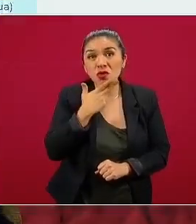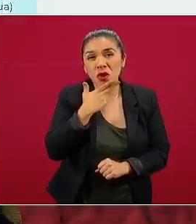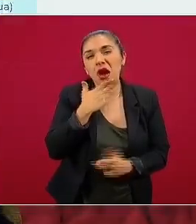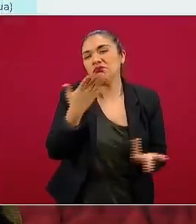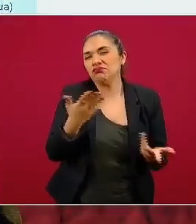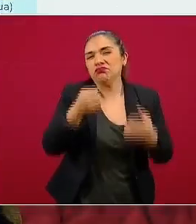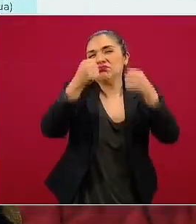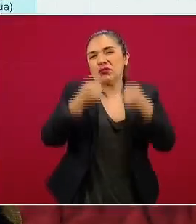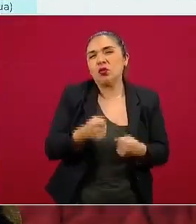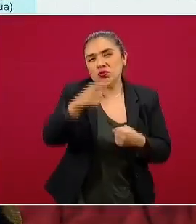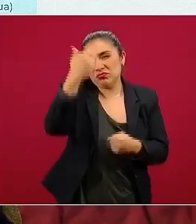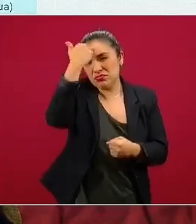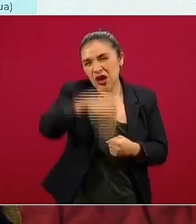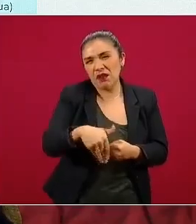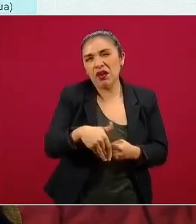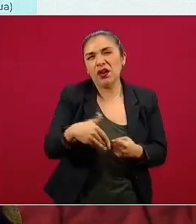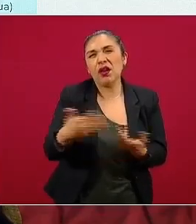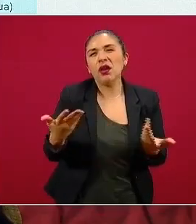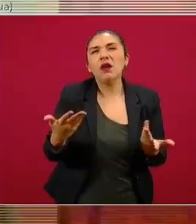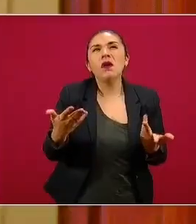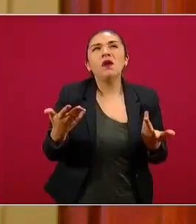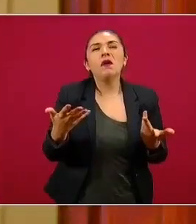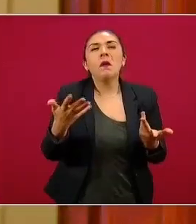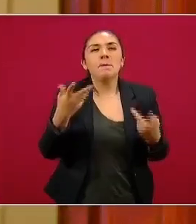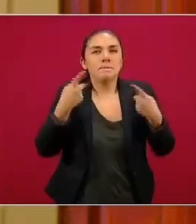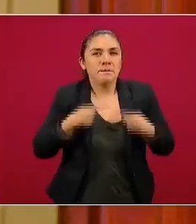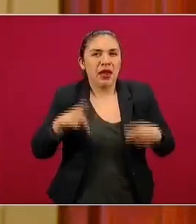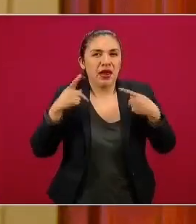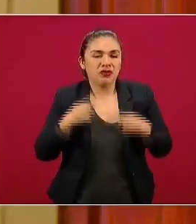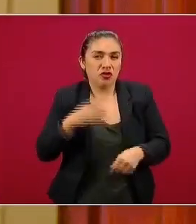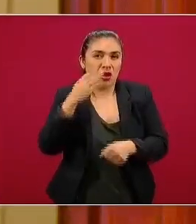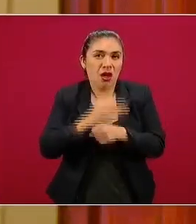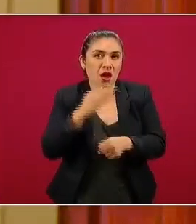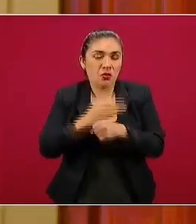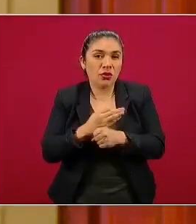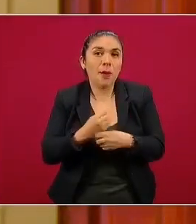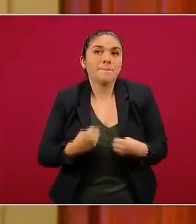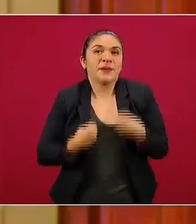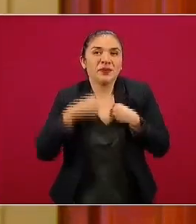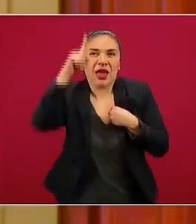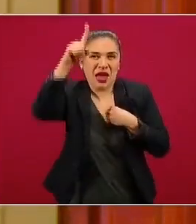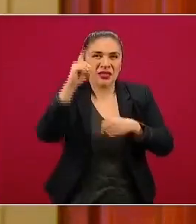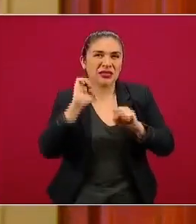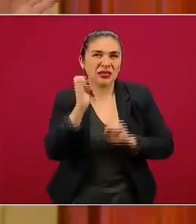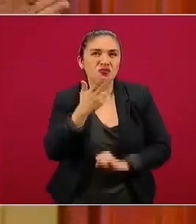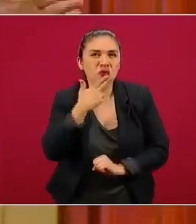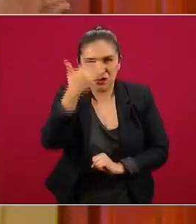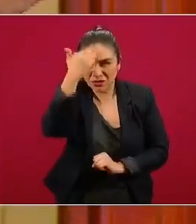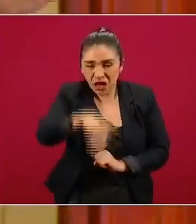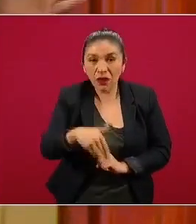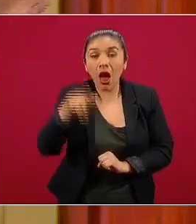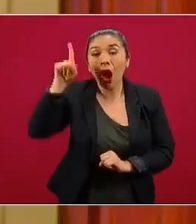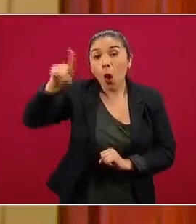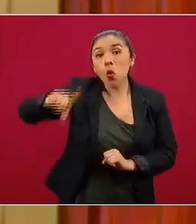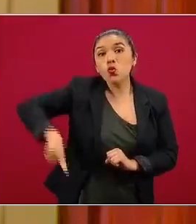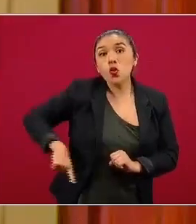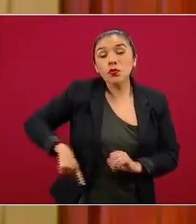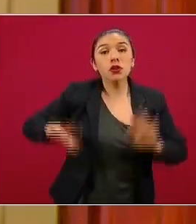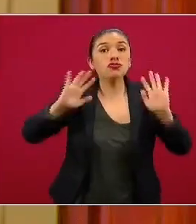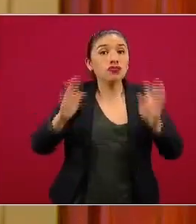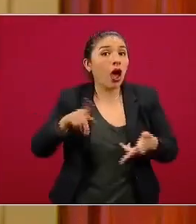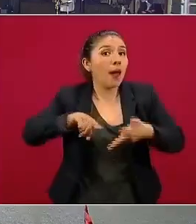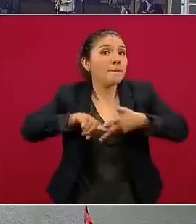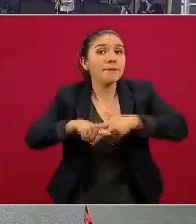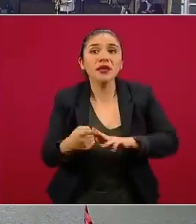seguro ustedes lo saben, y sobre todo las personas que en este momento residen en el estado de Chihuahua, el gobierno de Chihuahua inició con